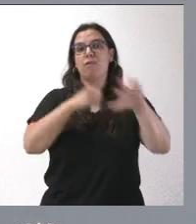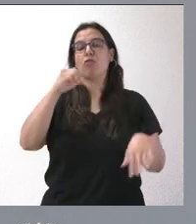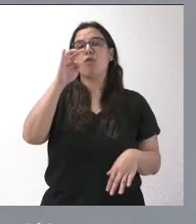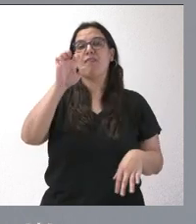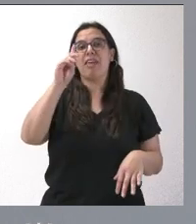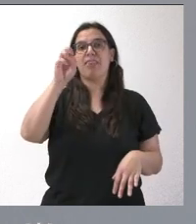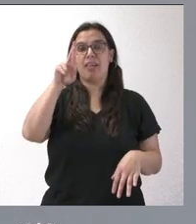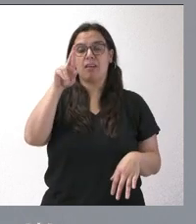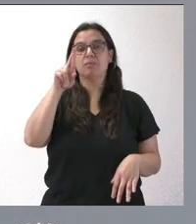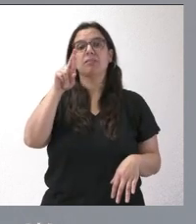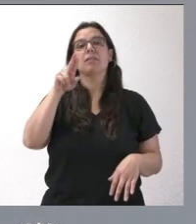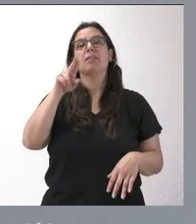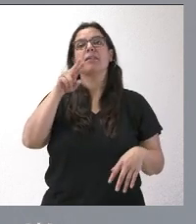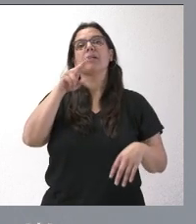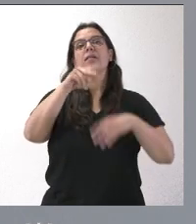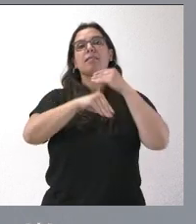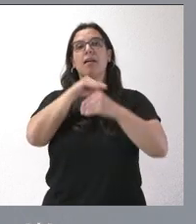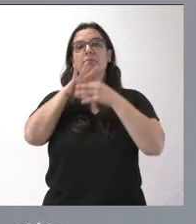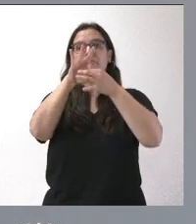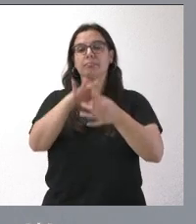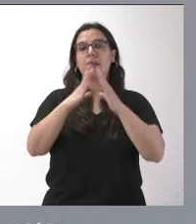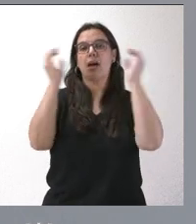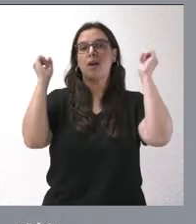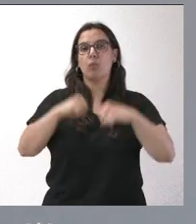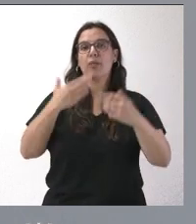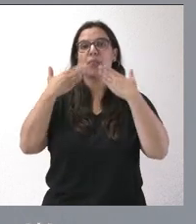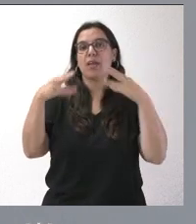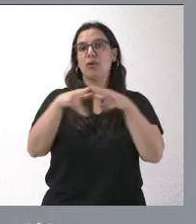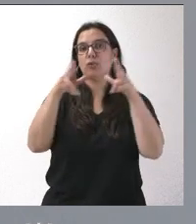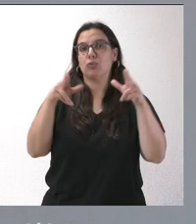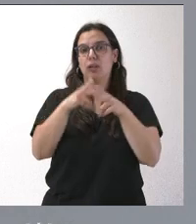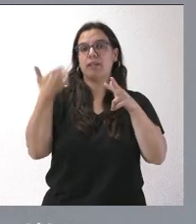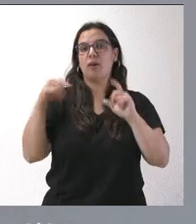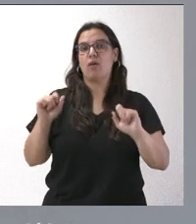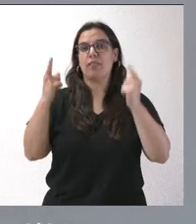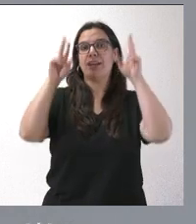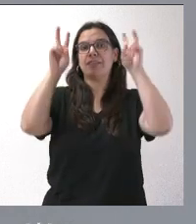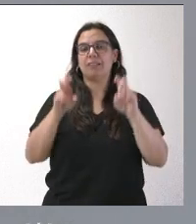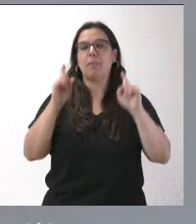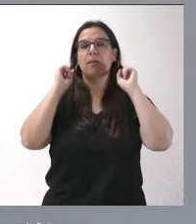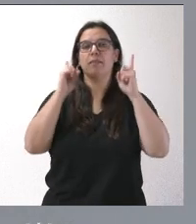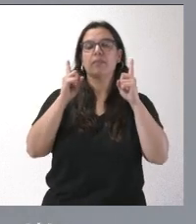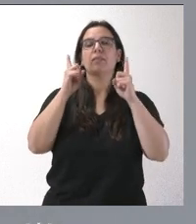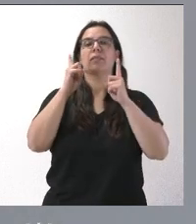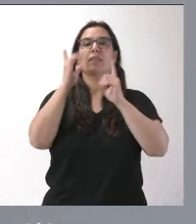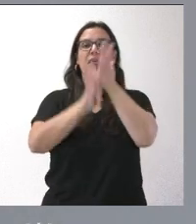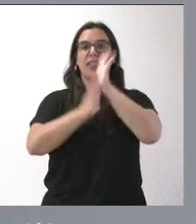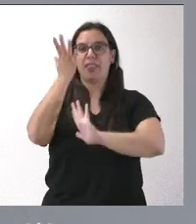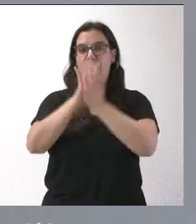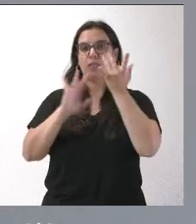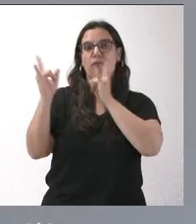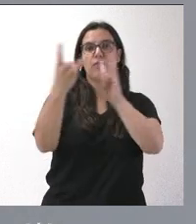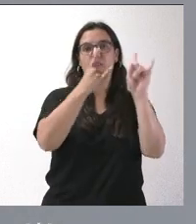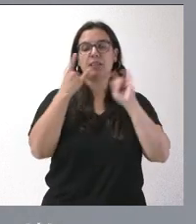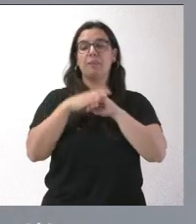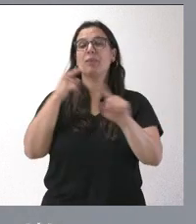y se desarrolla en el marco de los acuerdos del diálogo social que hemos formalizado en materia de prevención de incendios forestales. Se dirigen a